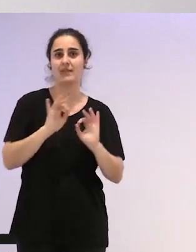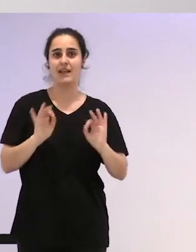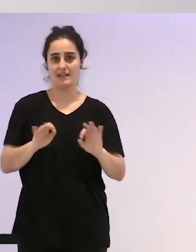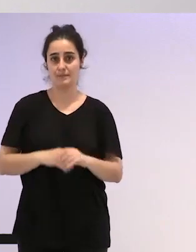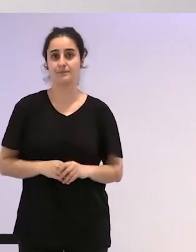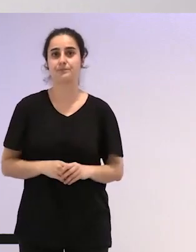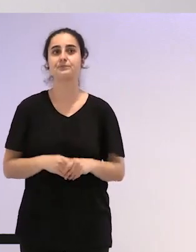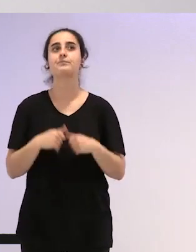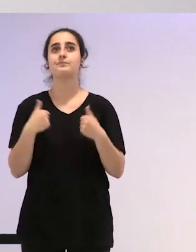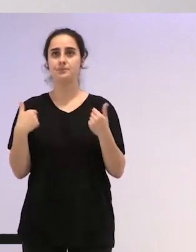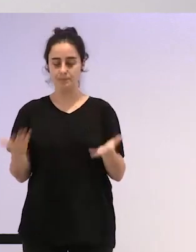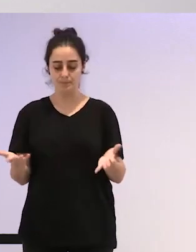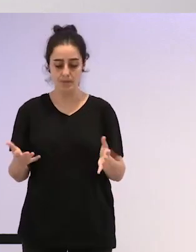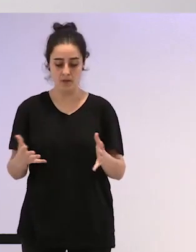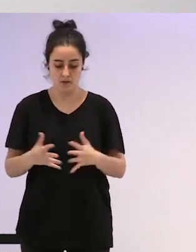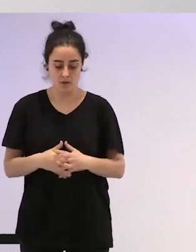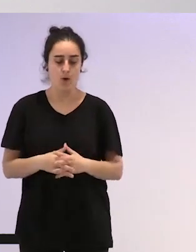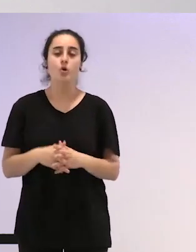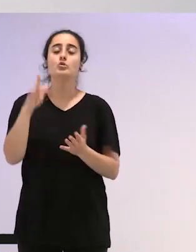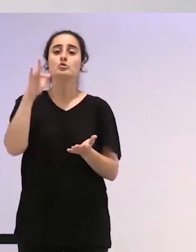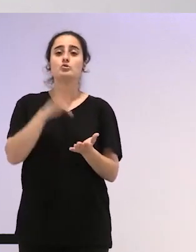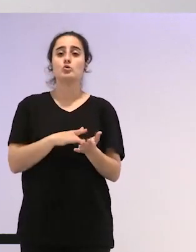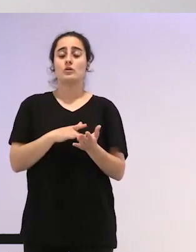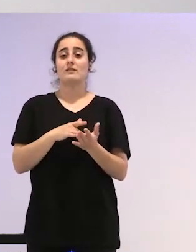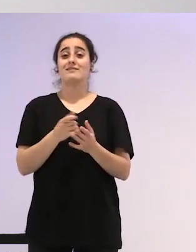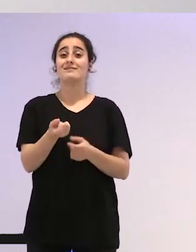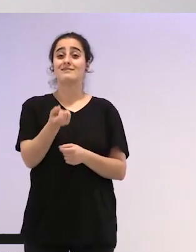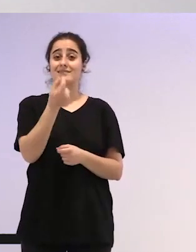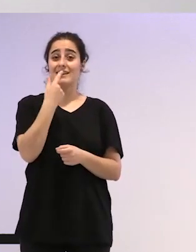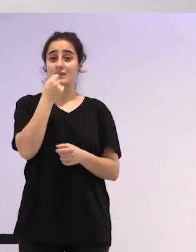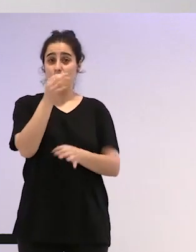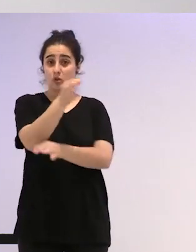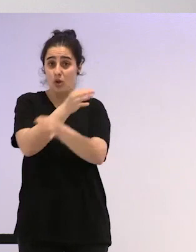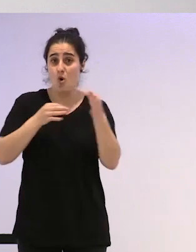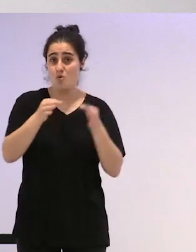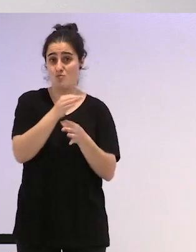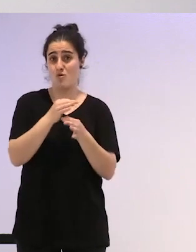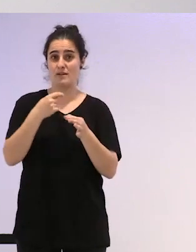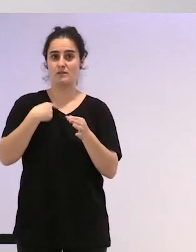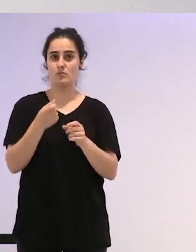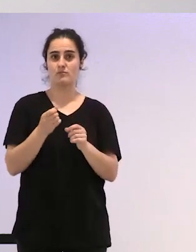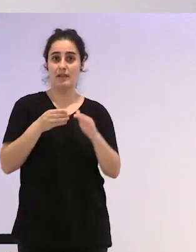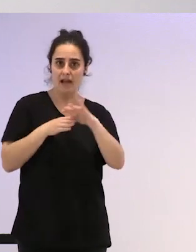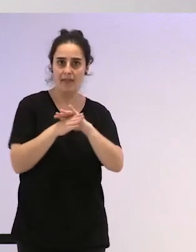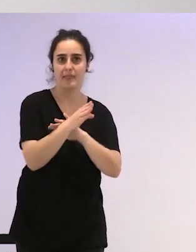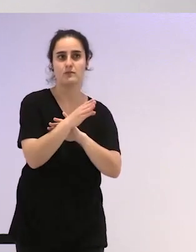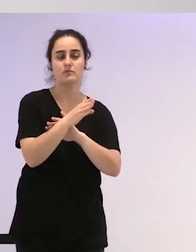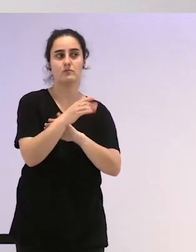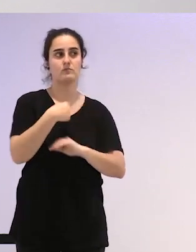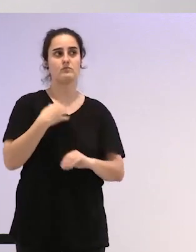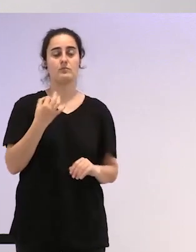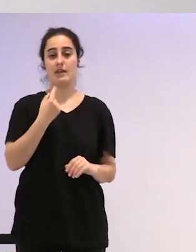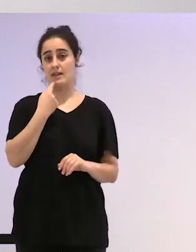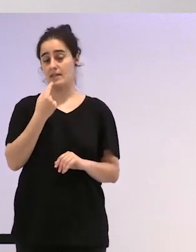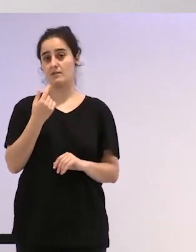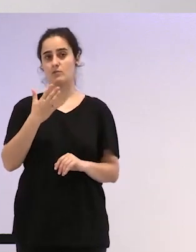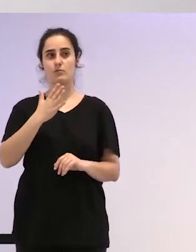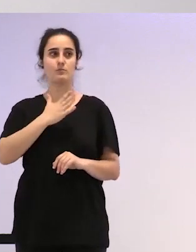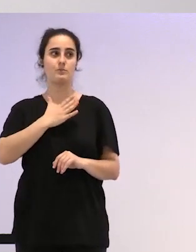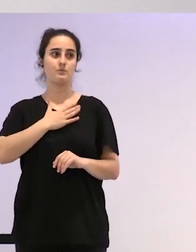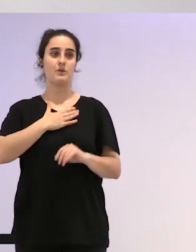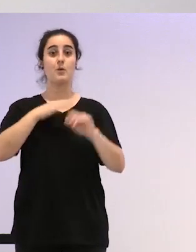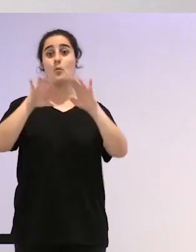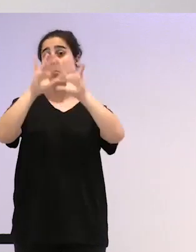Por lo tanto, acceder al tratamiento hormonal, y aquí sí que yo, de una manera, digamos, en mi mundo